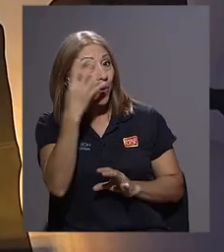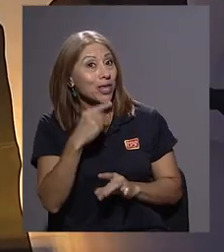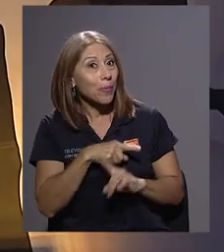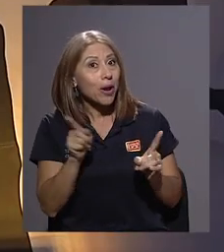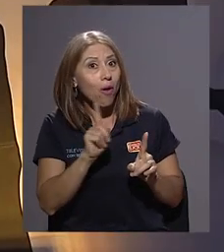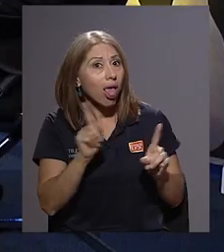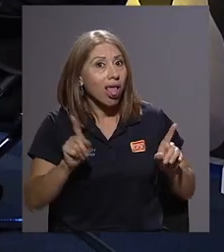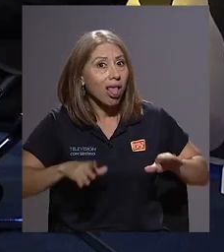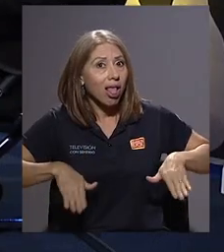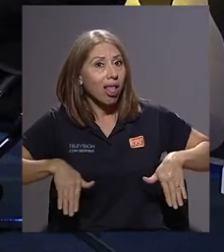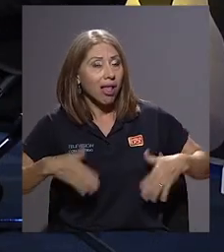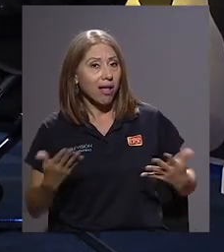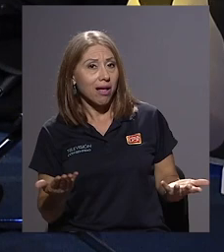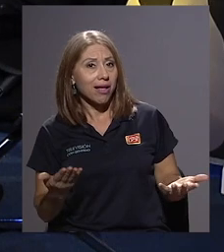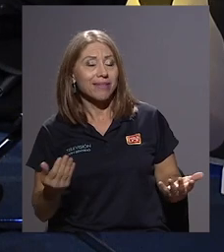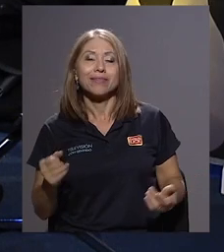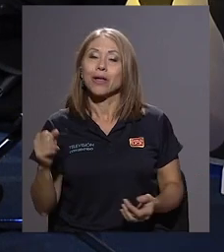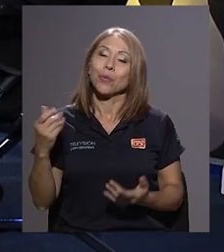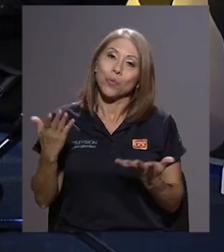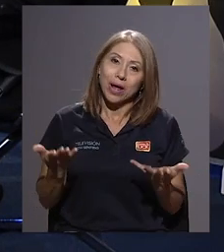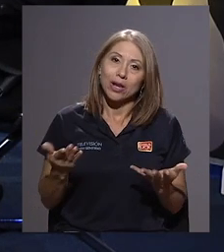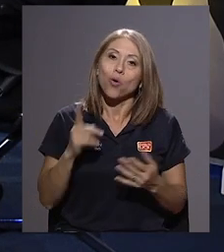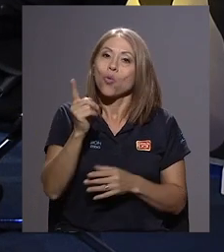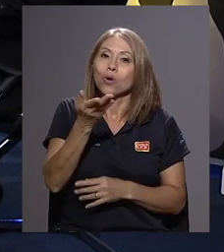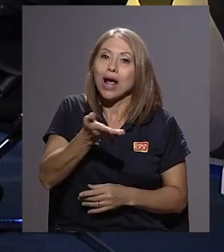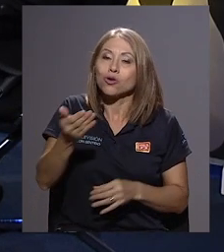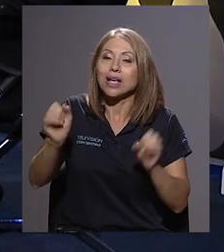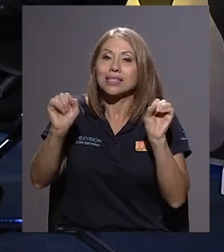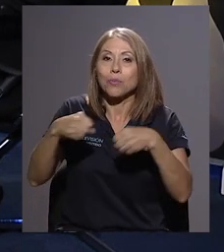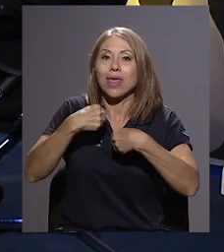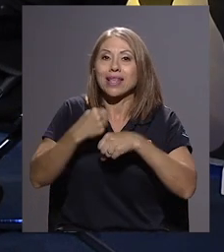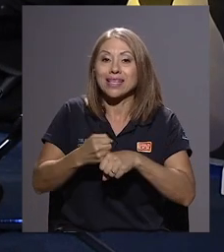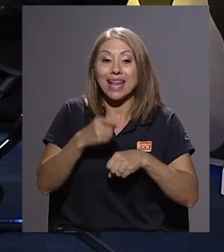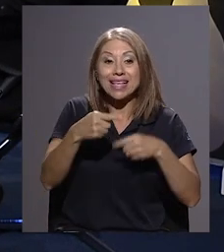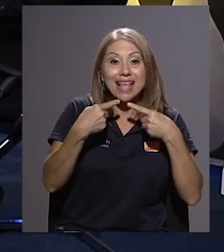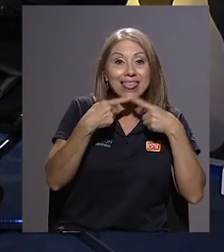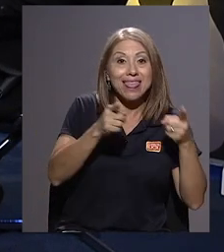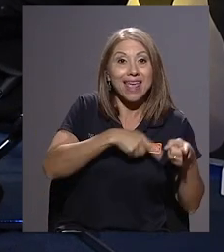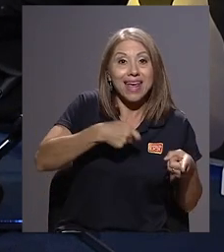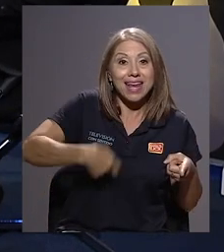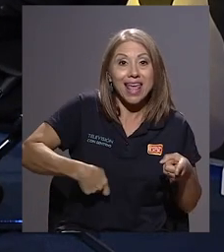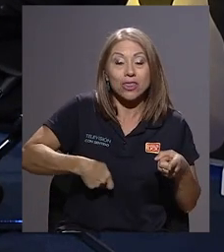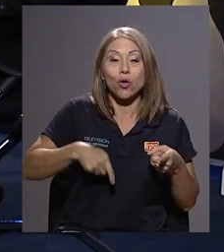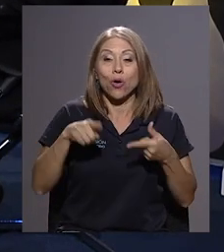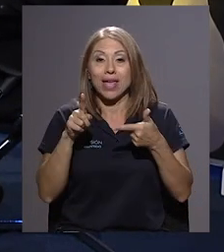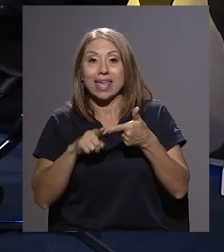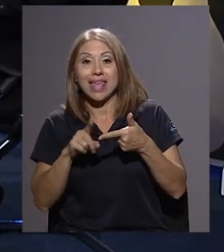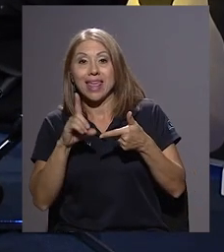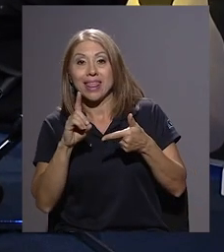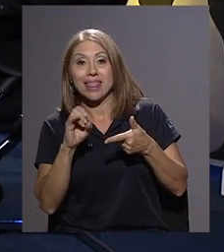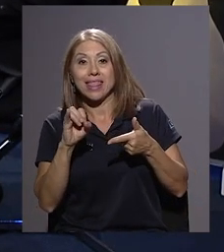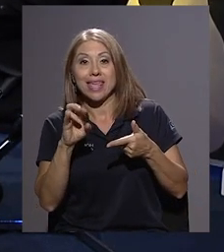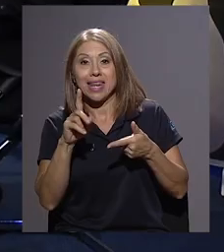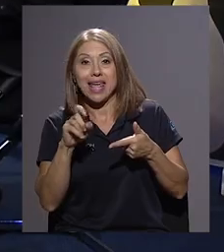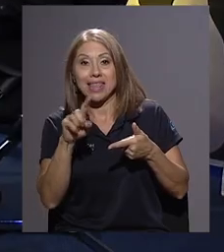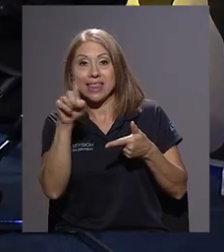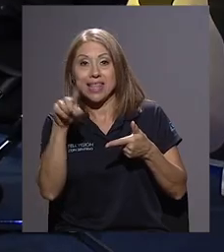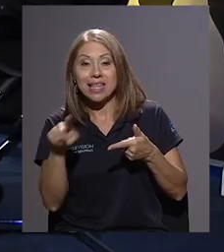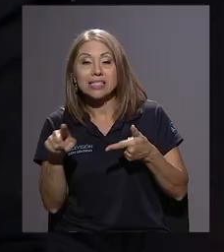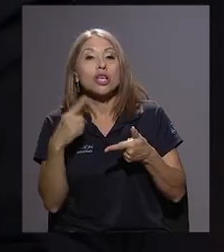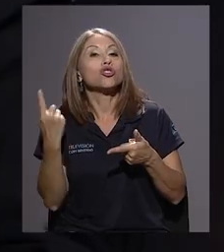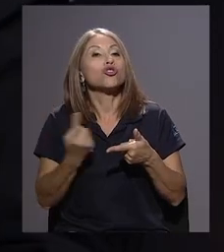Bueno, una de cosas que se puede hacer es que, bueno, este decreto y esta directriz solamente abarca lo que son